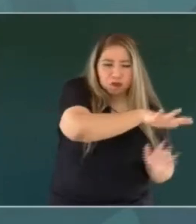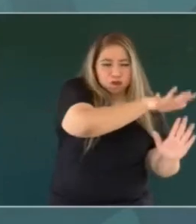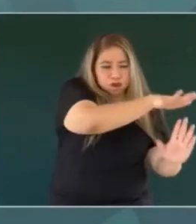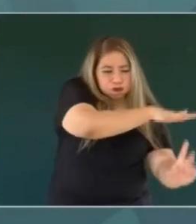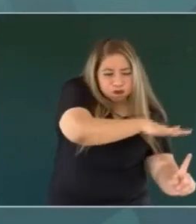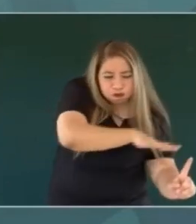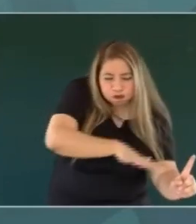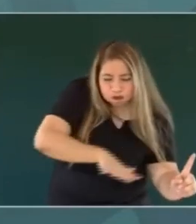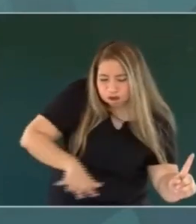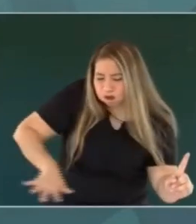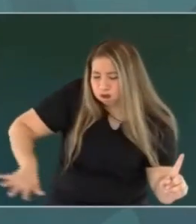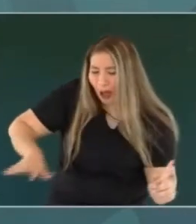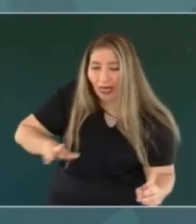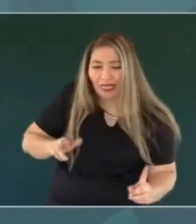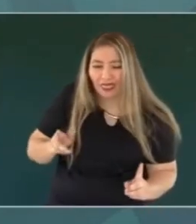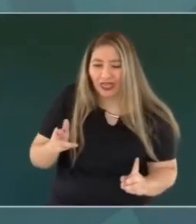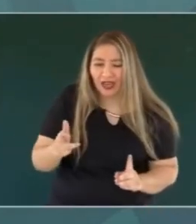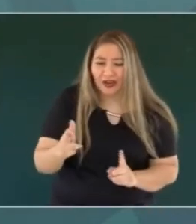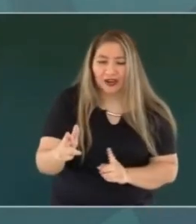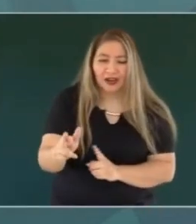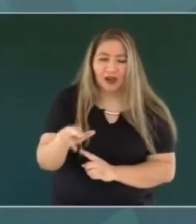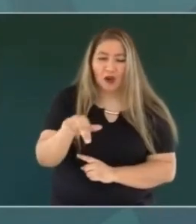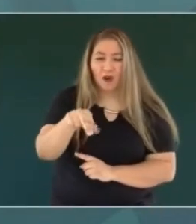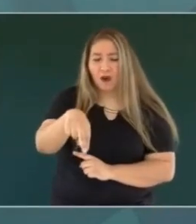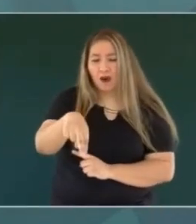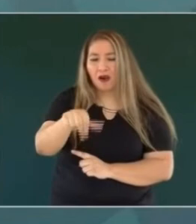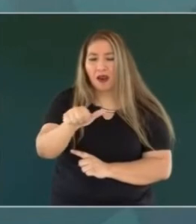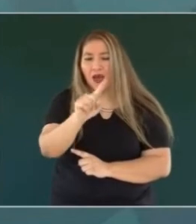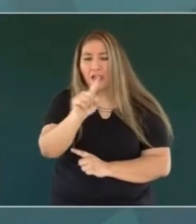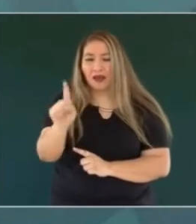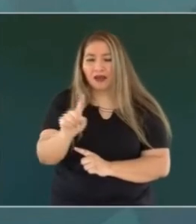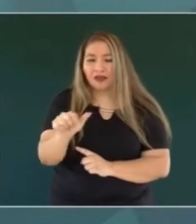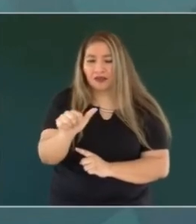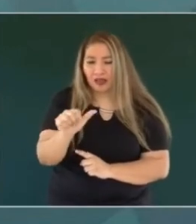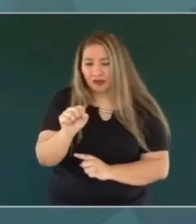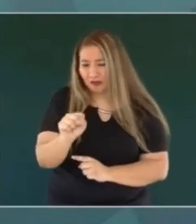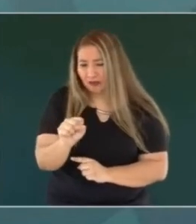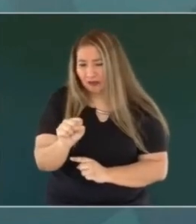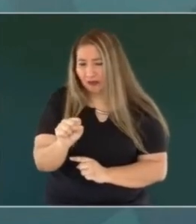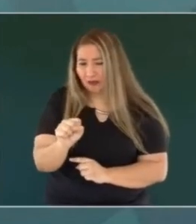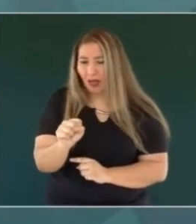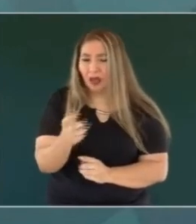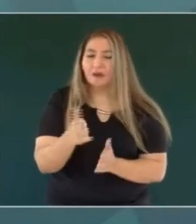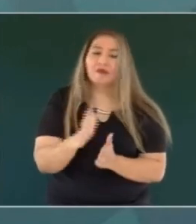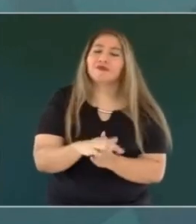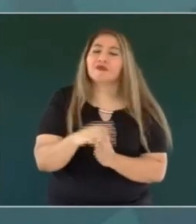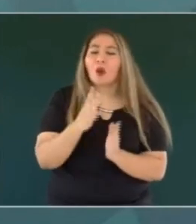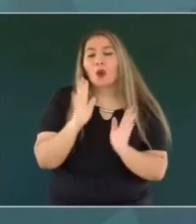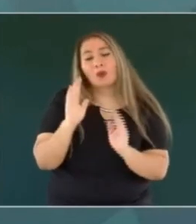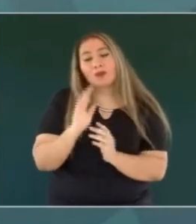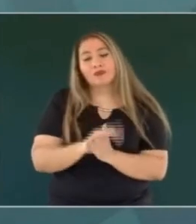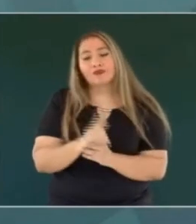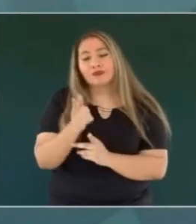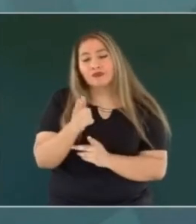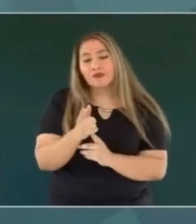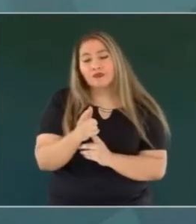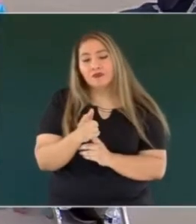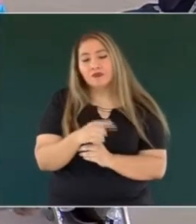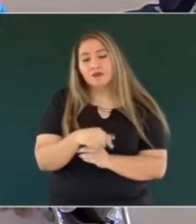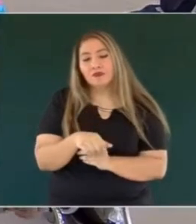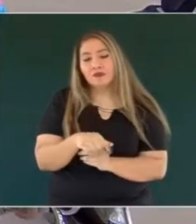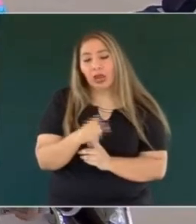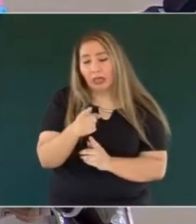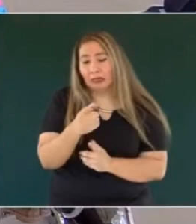del río Nasas, que podamos llevar a cabo conjuntamente